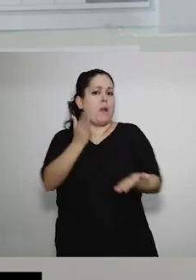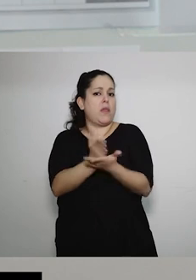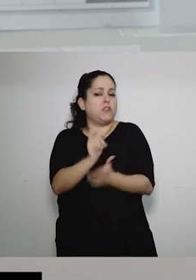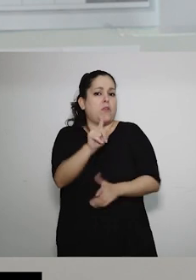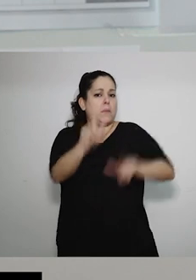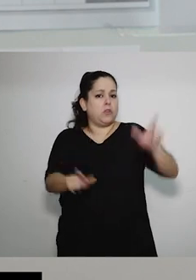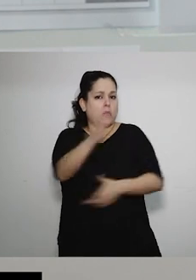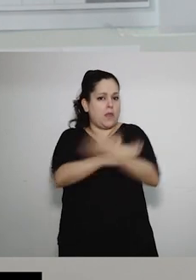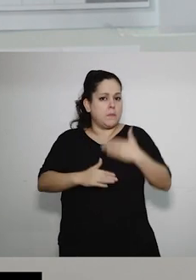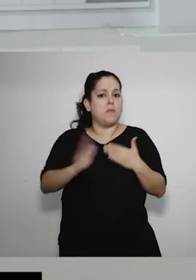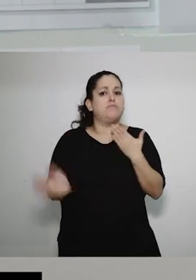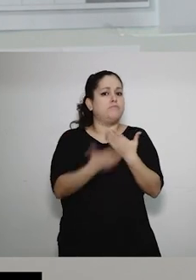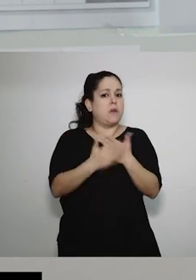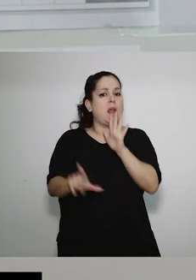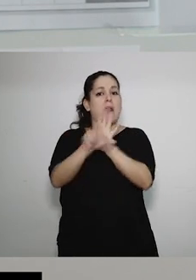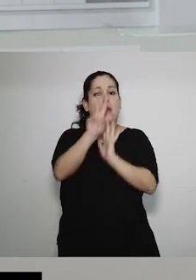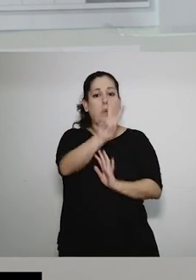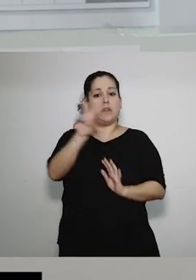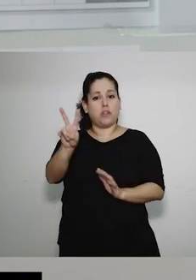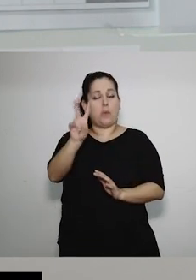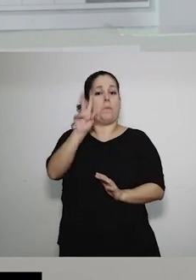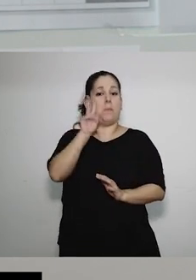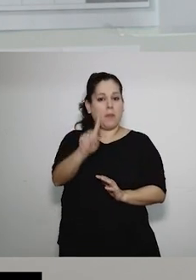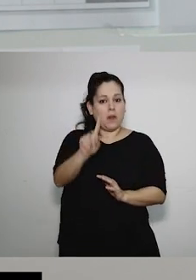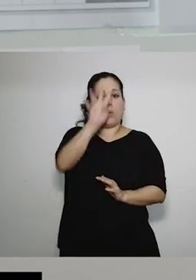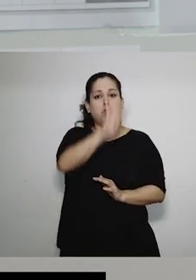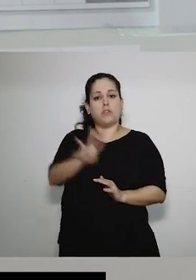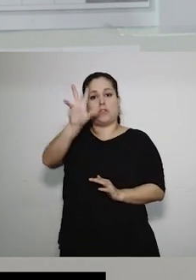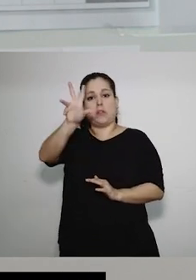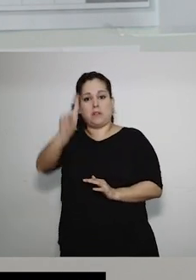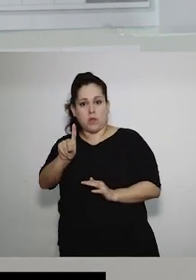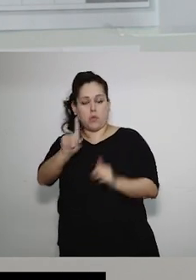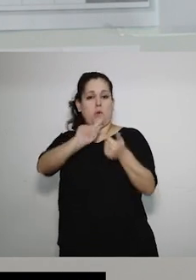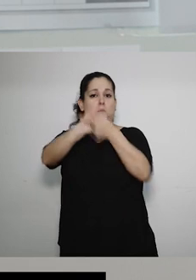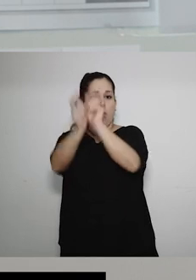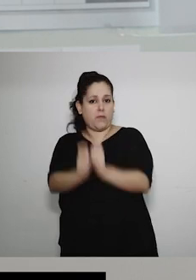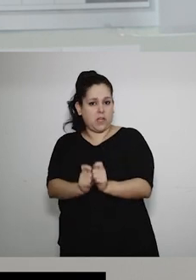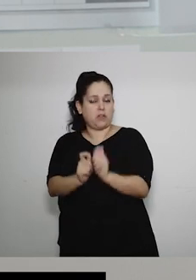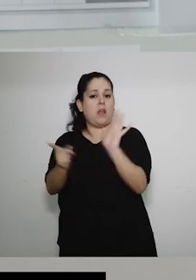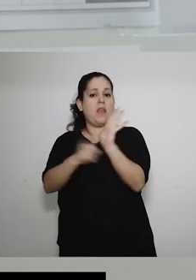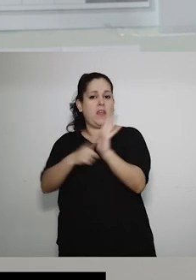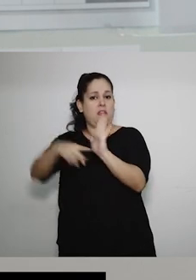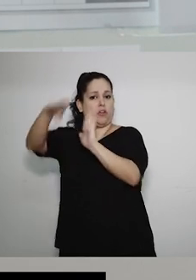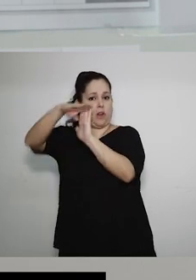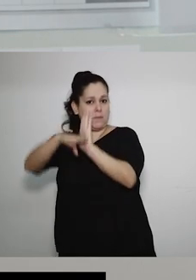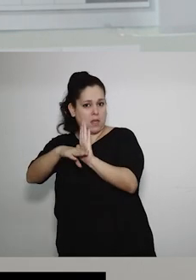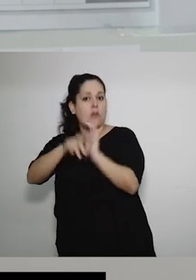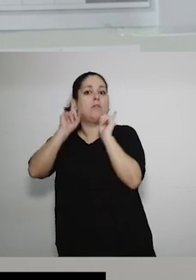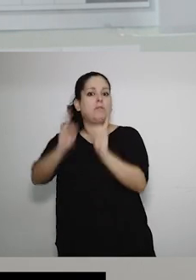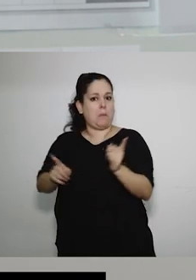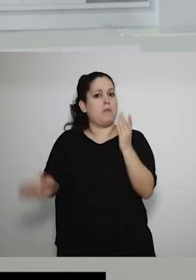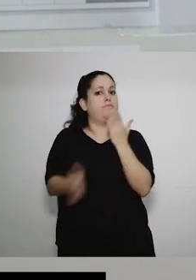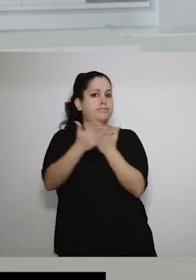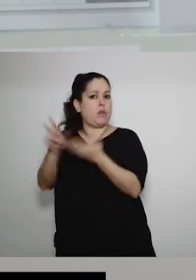con discapacidad, adhiriendo a las leyes 22.431, sus modificatorias y decretos reglamentarios. Y en